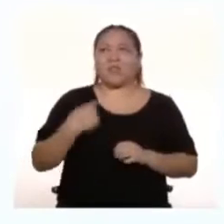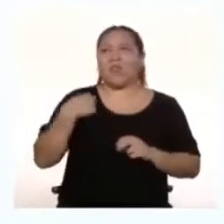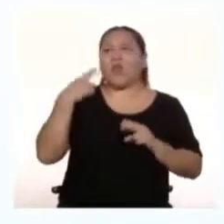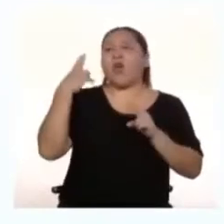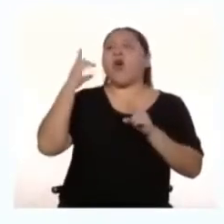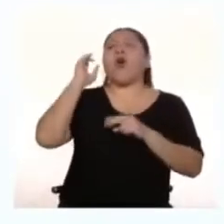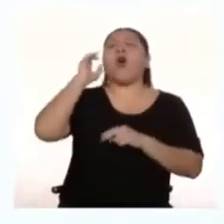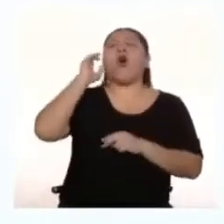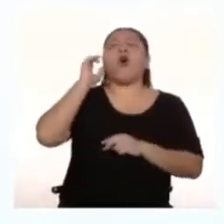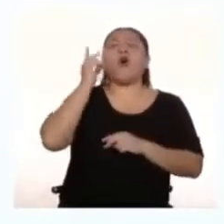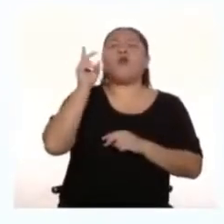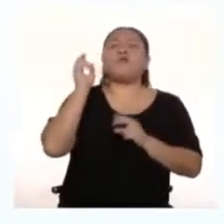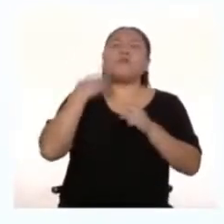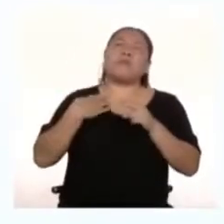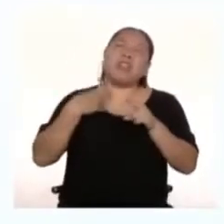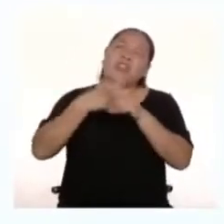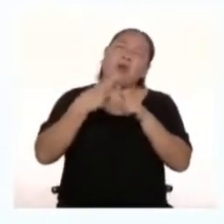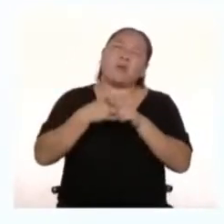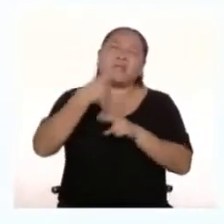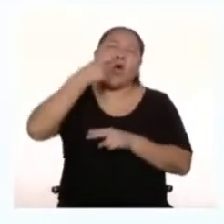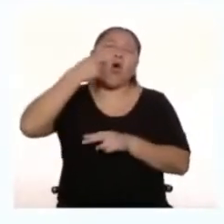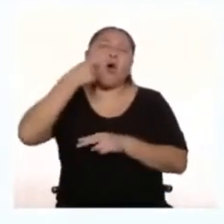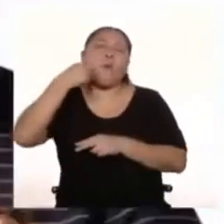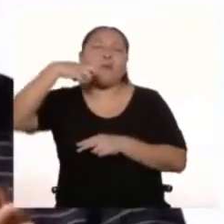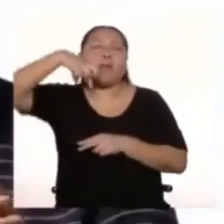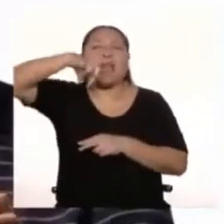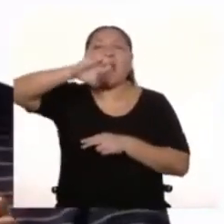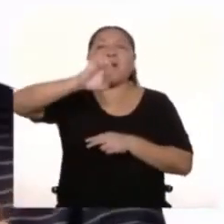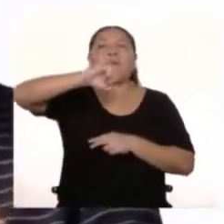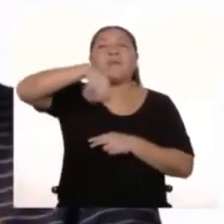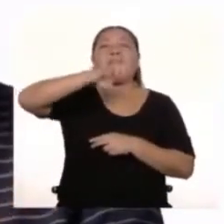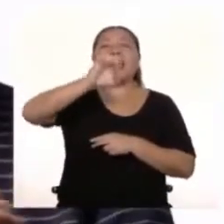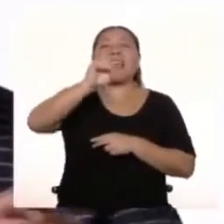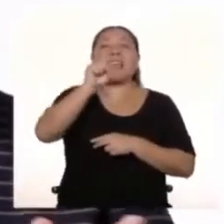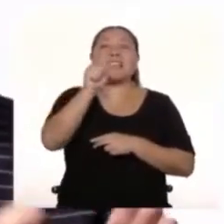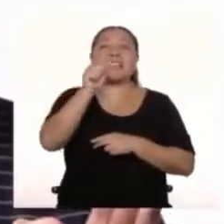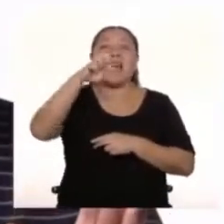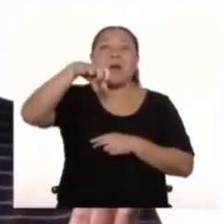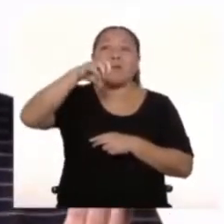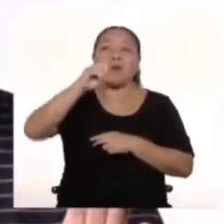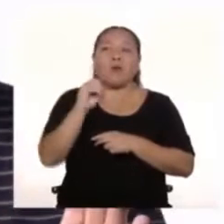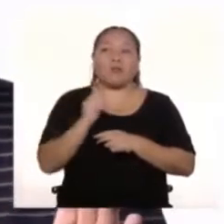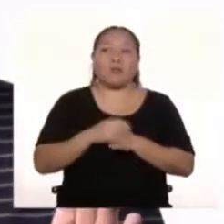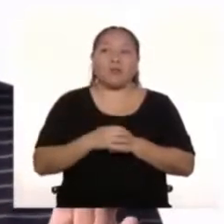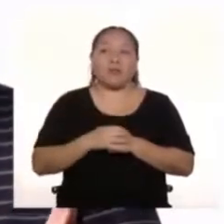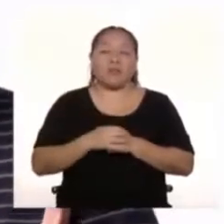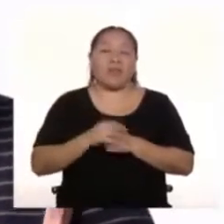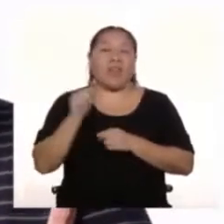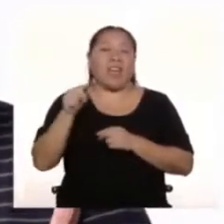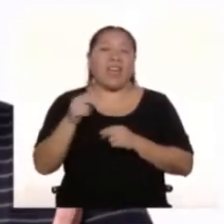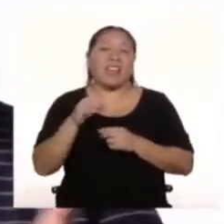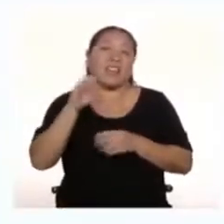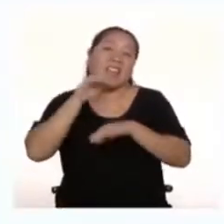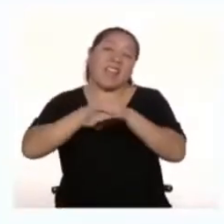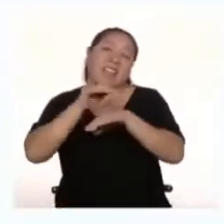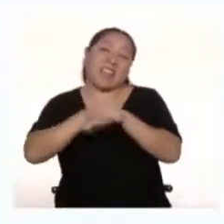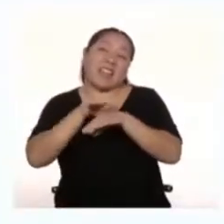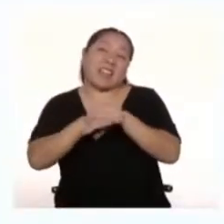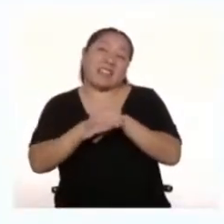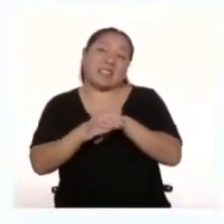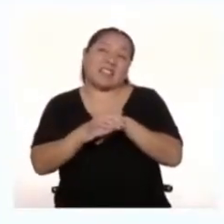Pejezapo Ok, no, no suena bien en español Pero Pejezapo en inglés es Angler Así que sería